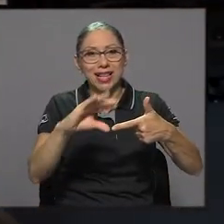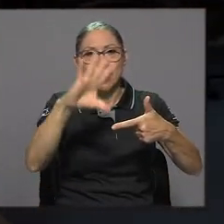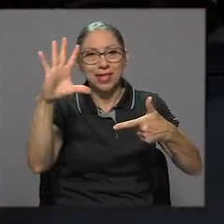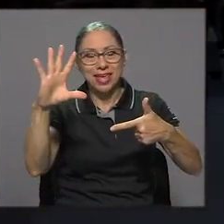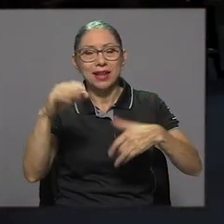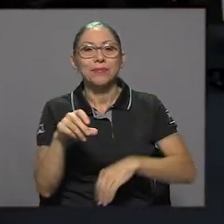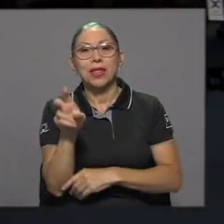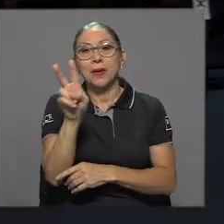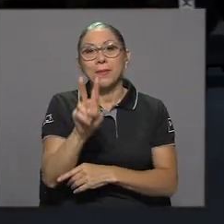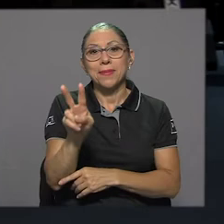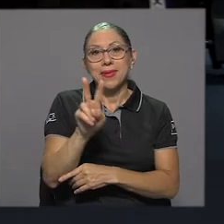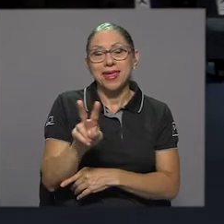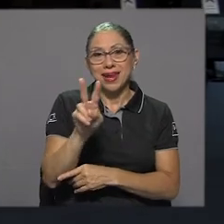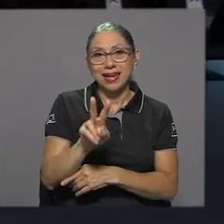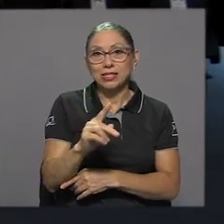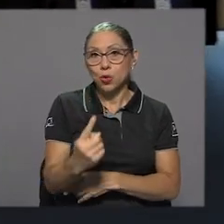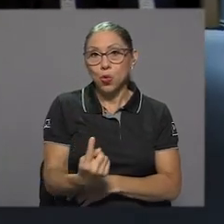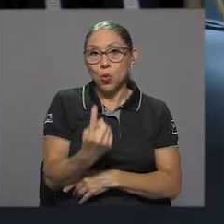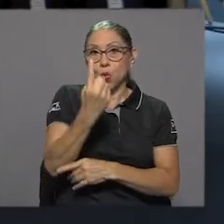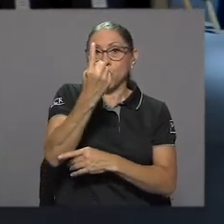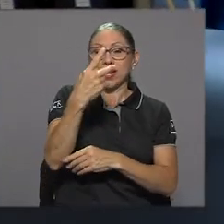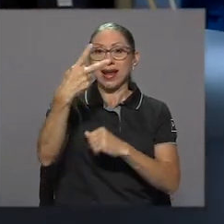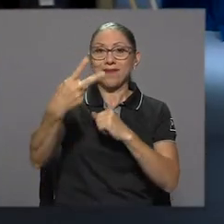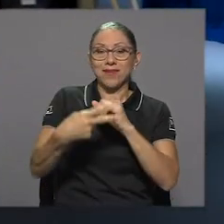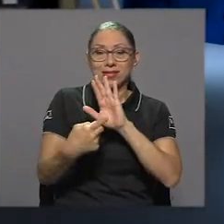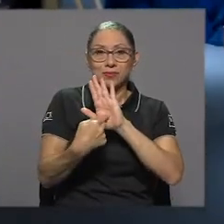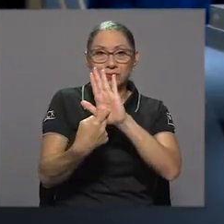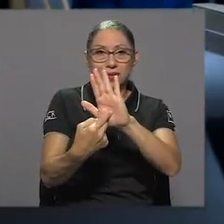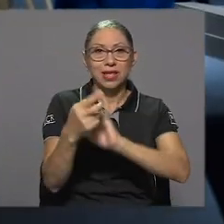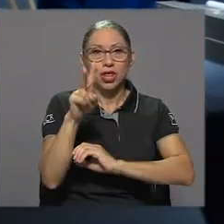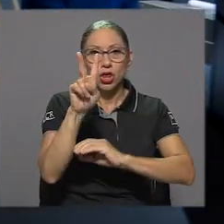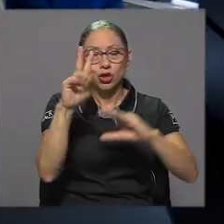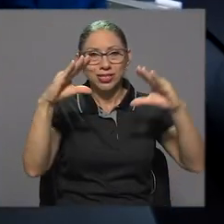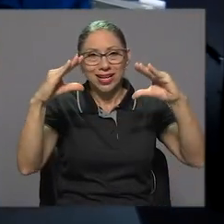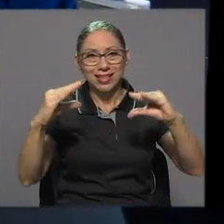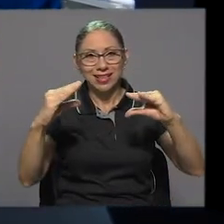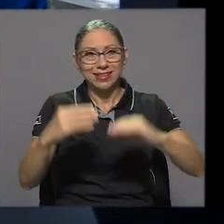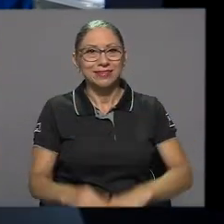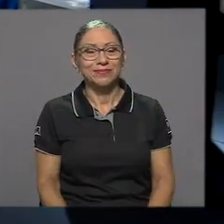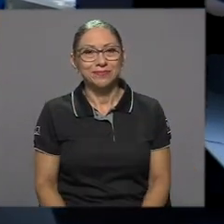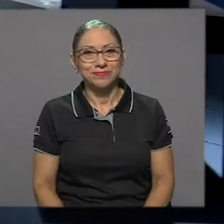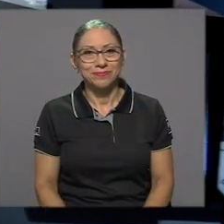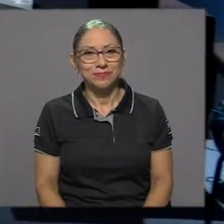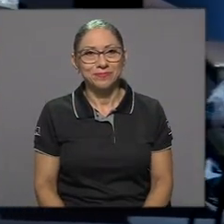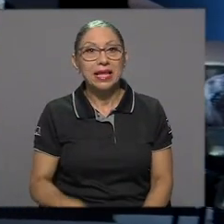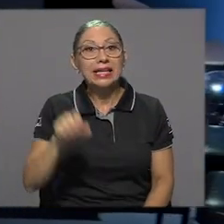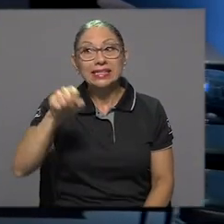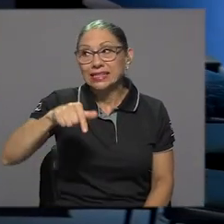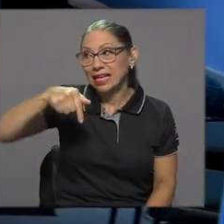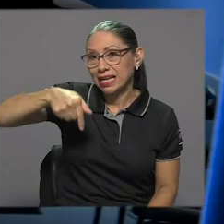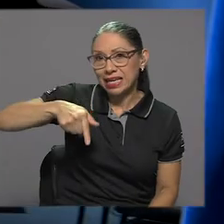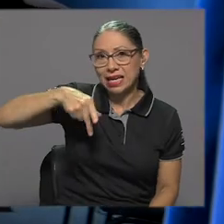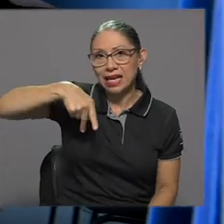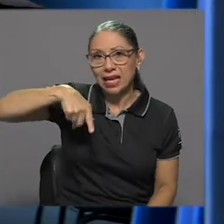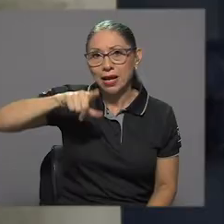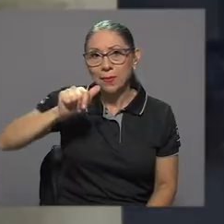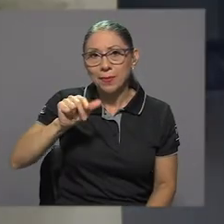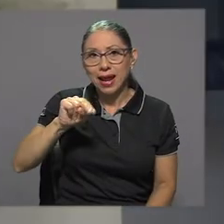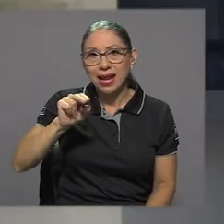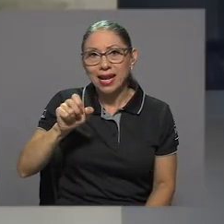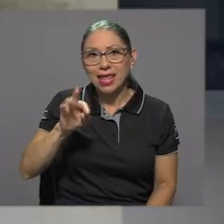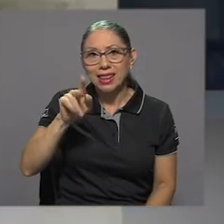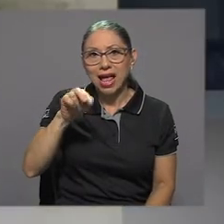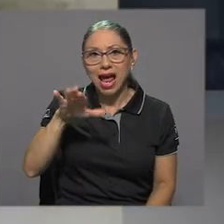11 de la mañana y los días viernes ofrece una única función a las 2 de la tarde. Sí, el